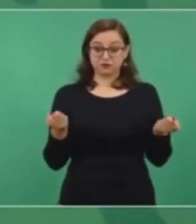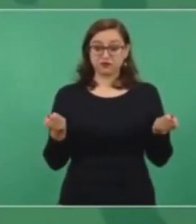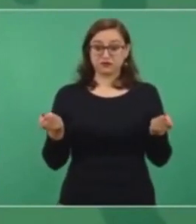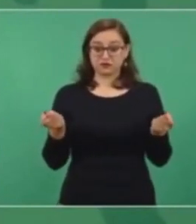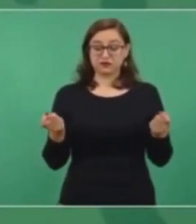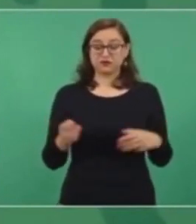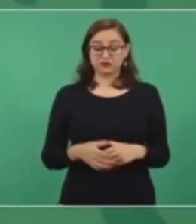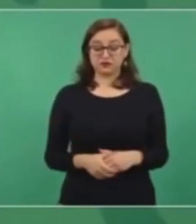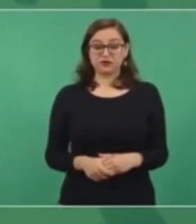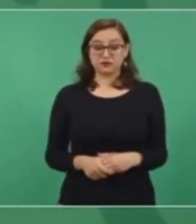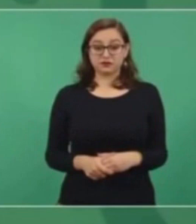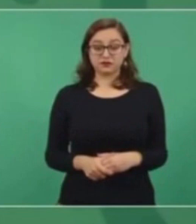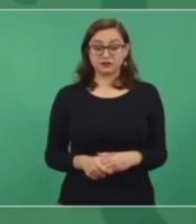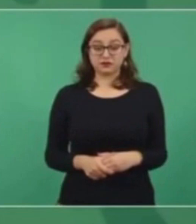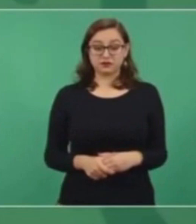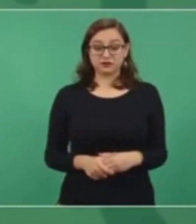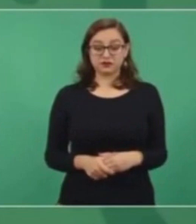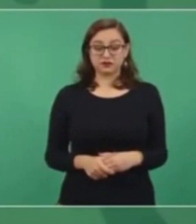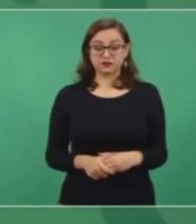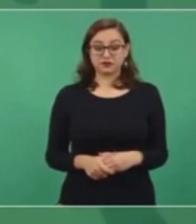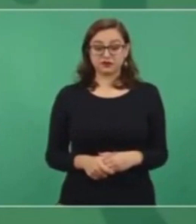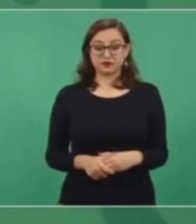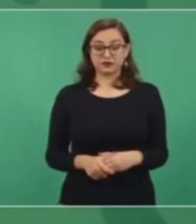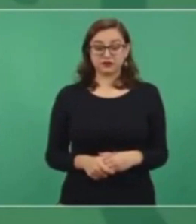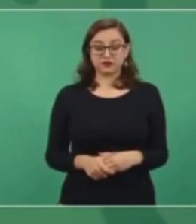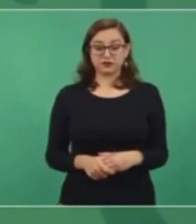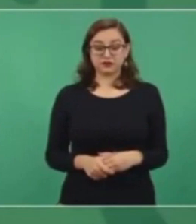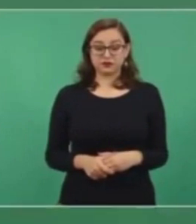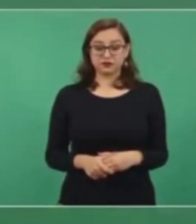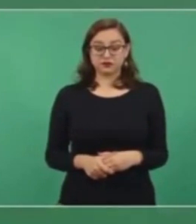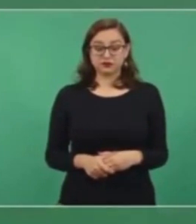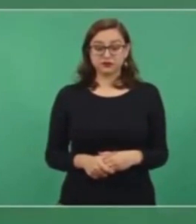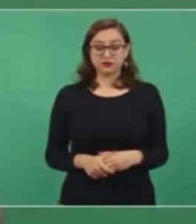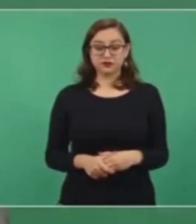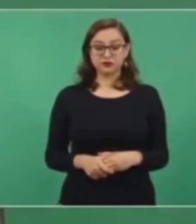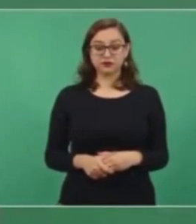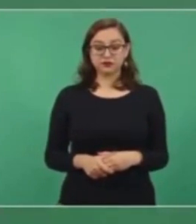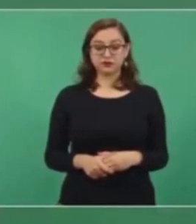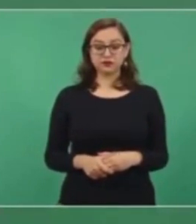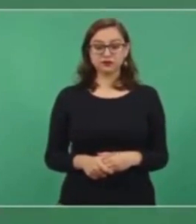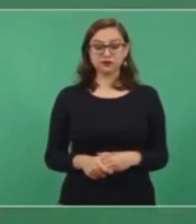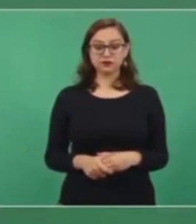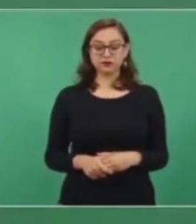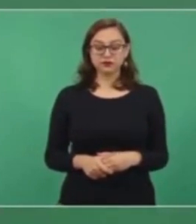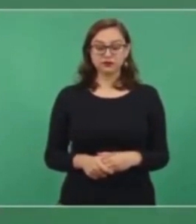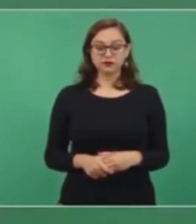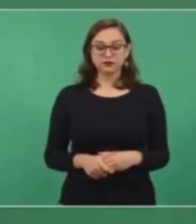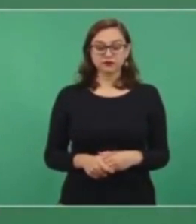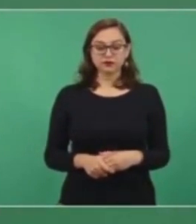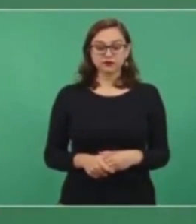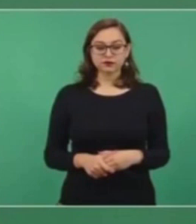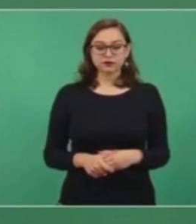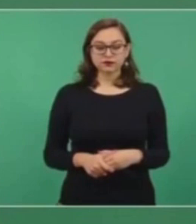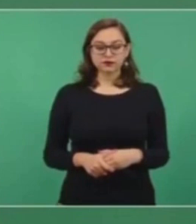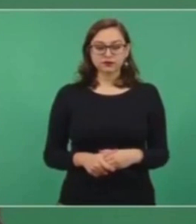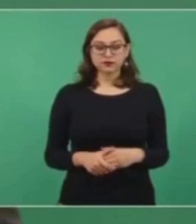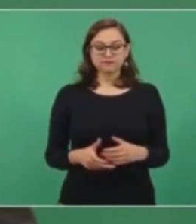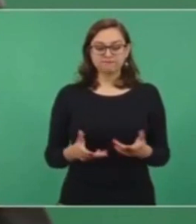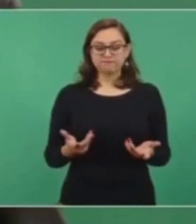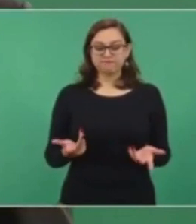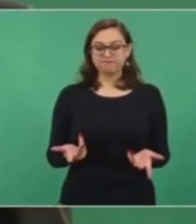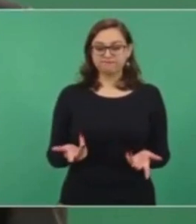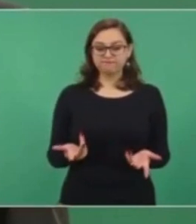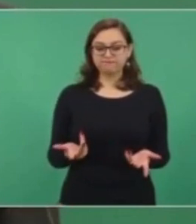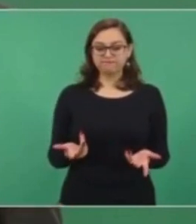Guadalajara y la UNAM, por lo que aseguró que es un tema que debe atenderse. Sin embargo, aseveró que se otorga la responsabilidad a los